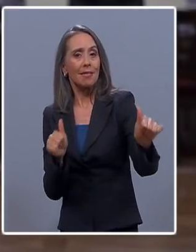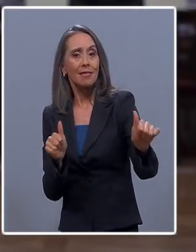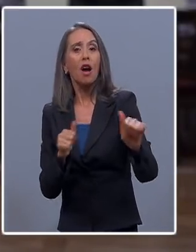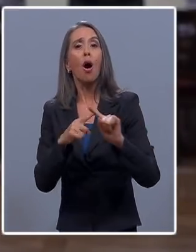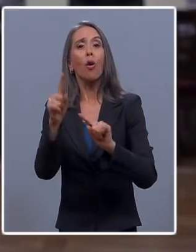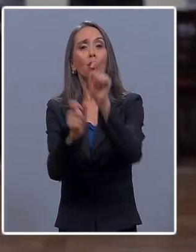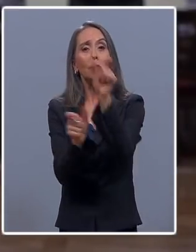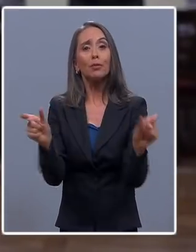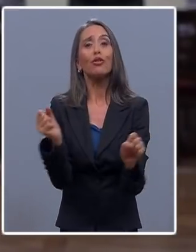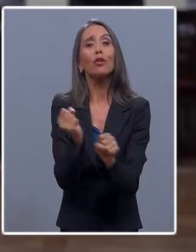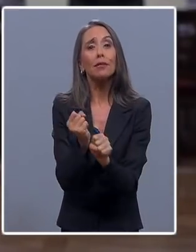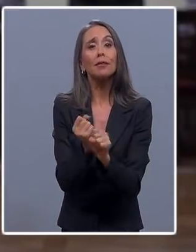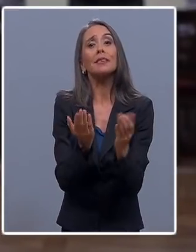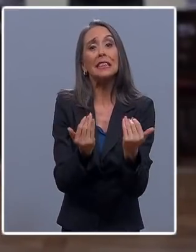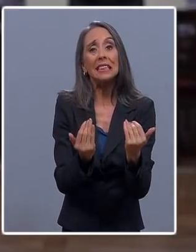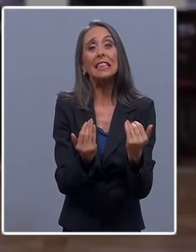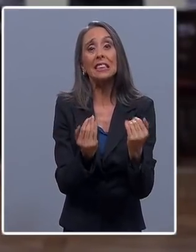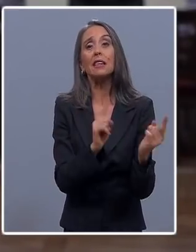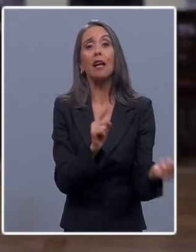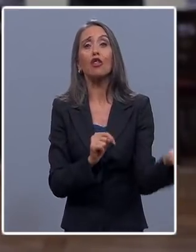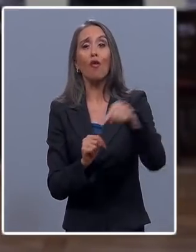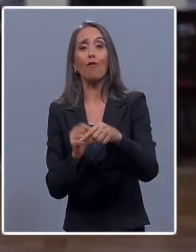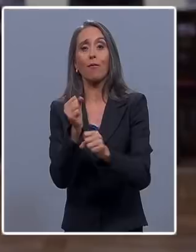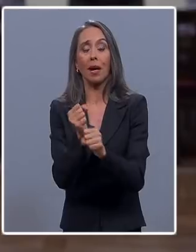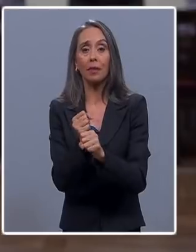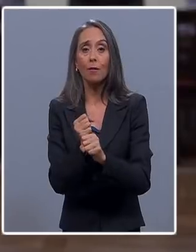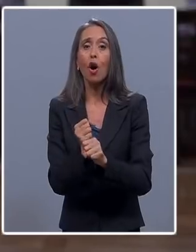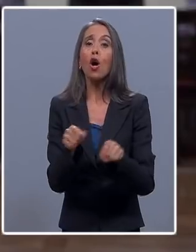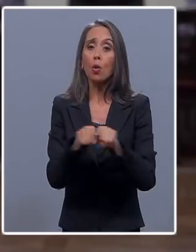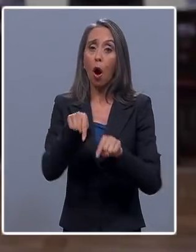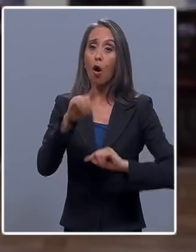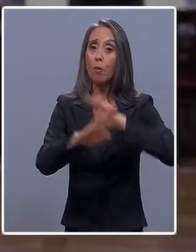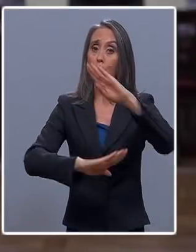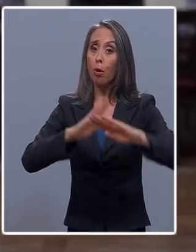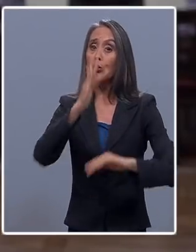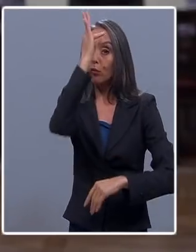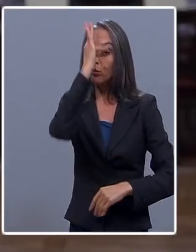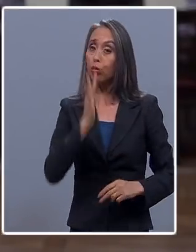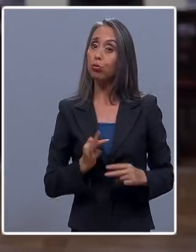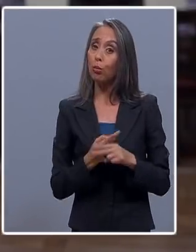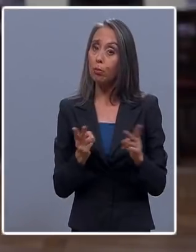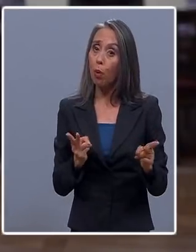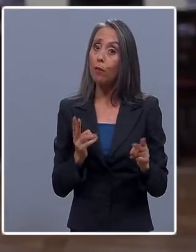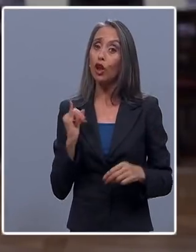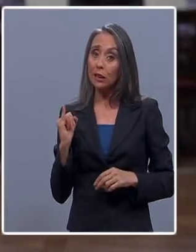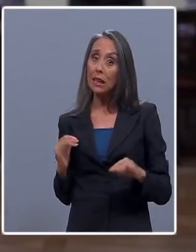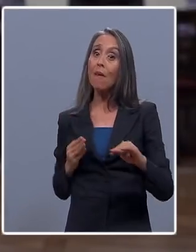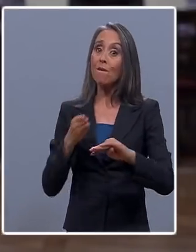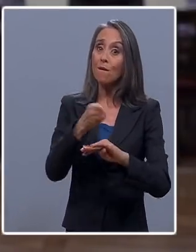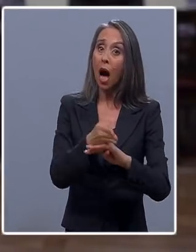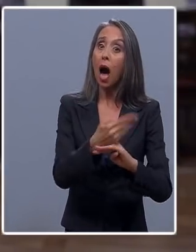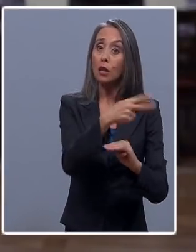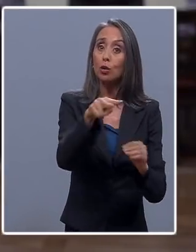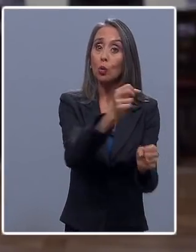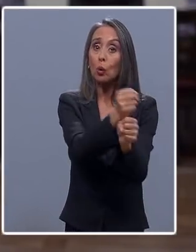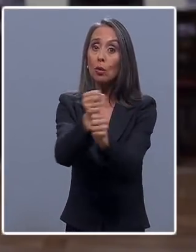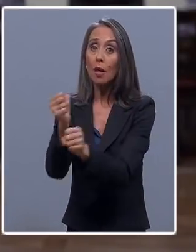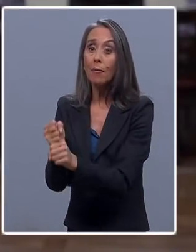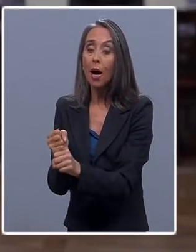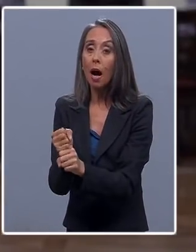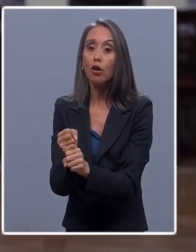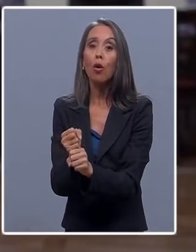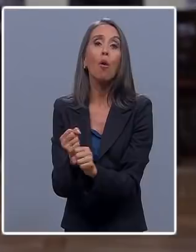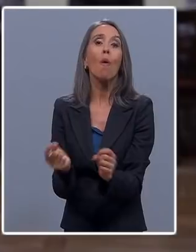que así lo requieren. Al igual como hoy día protegemos a los funcionarios públicos que están asistiendo a sus lugares de trabajo, la